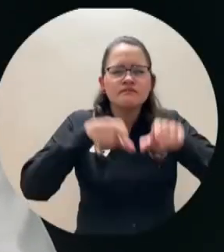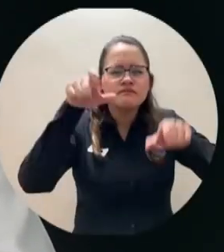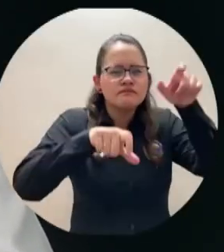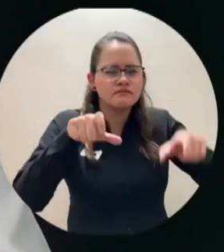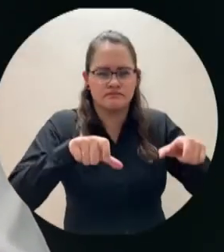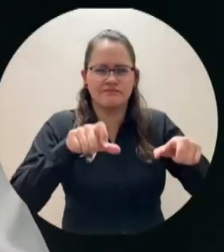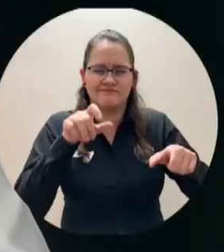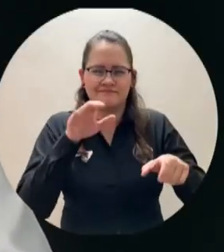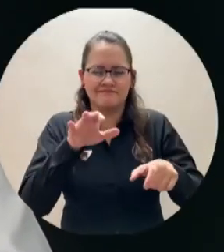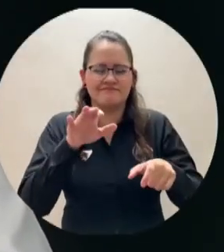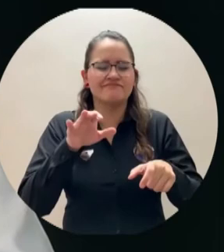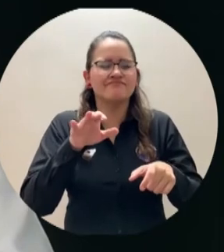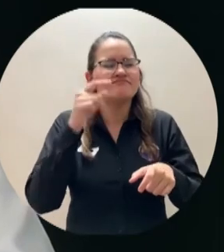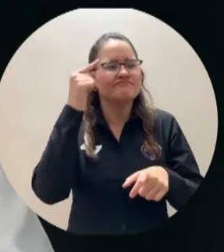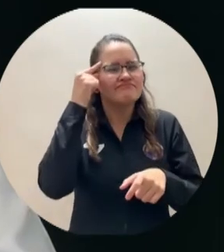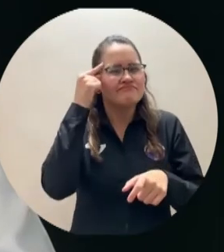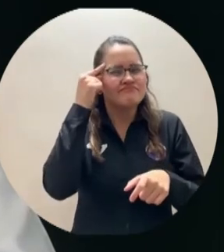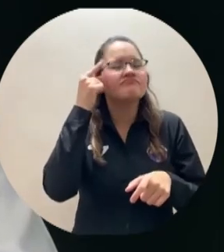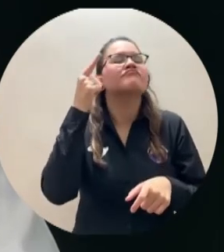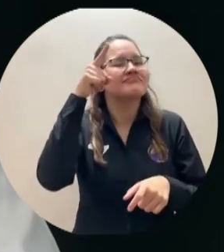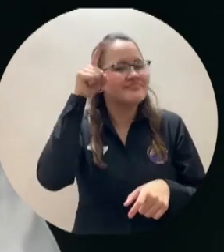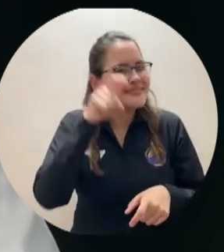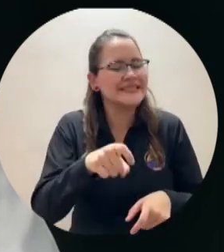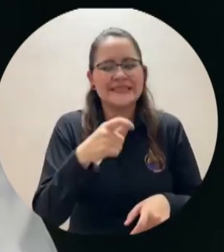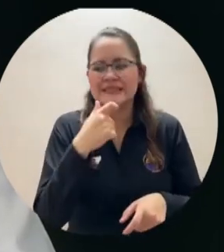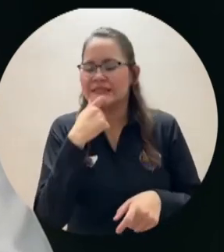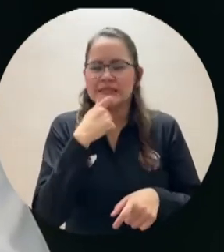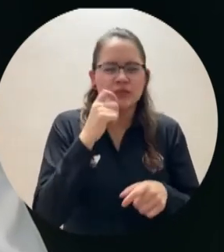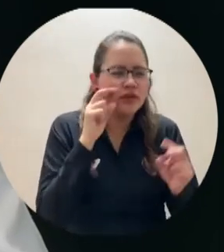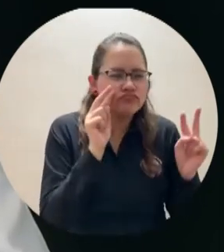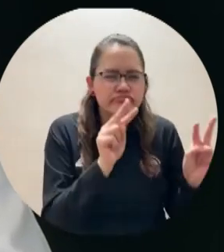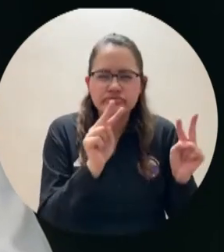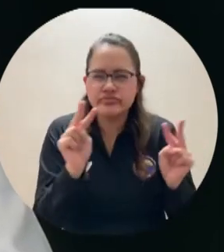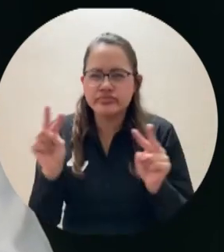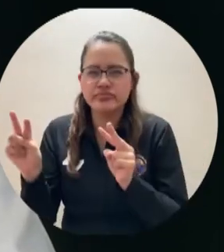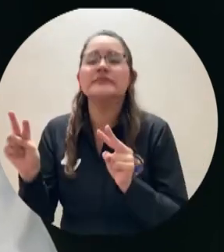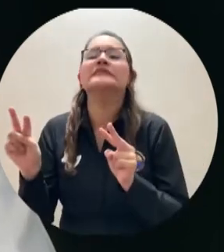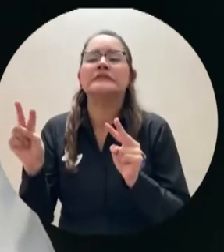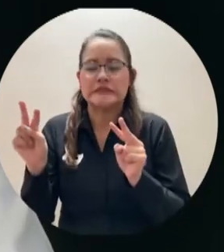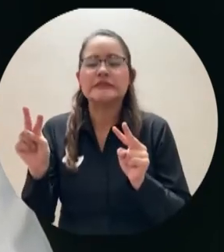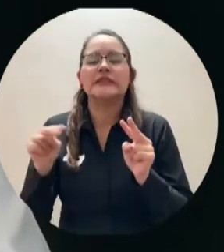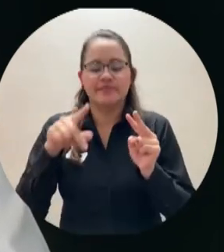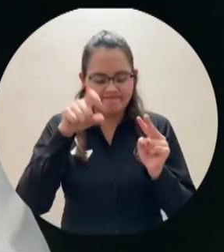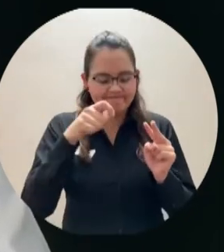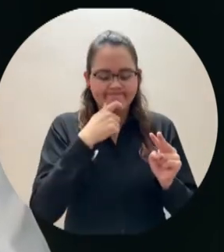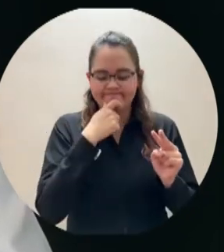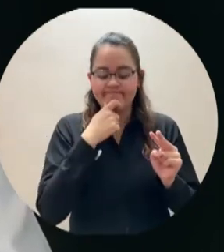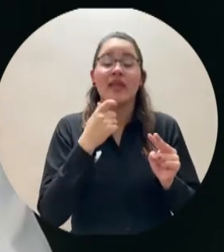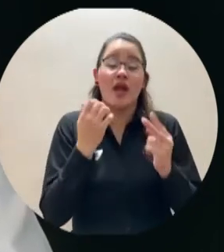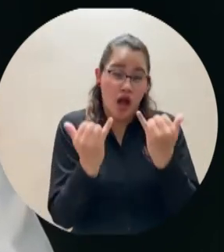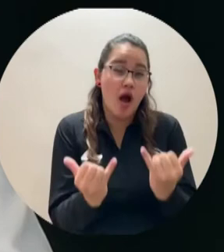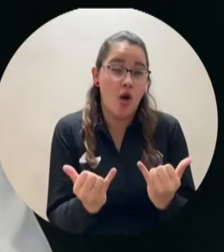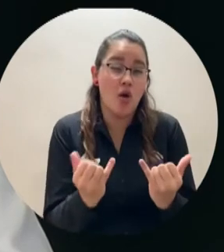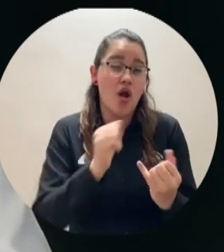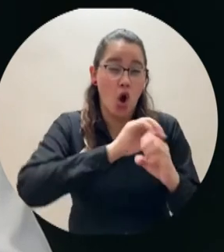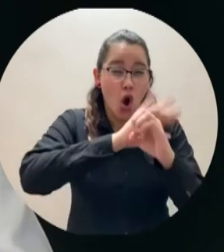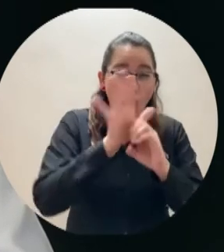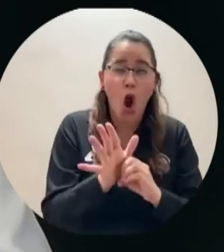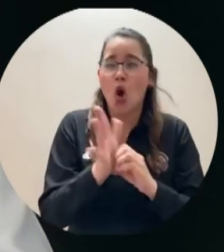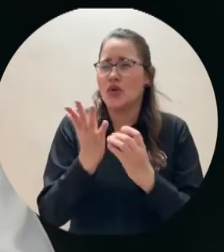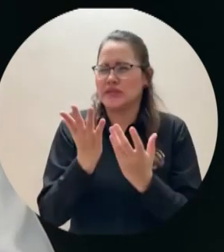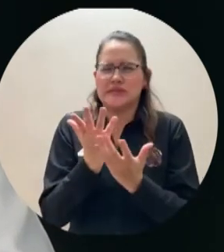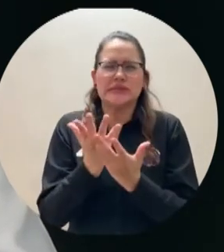ciudadanía, debemos ser veedores para que los ajustes a que hayan lugar debido a la pandemia y a la emergencia sanitaria y social que